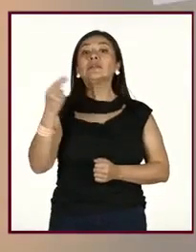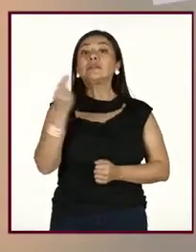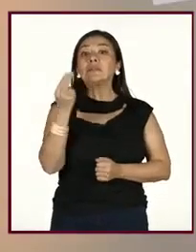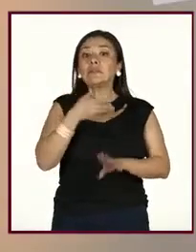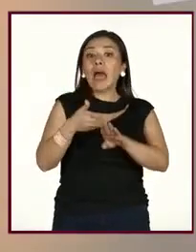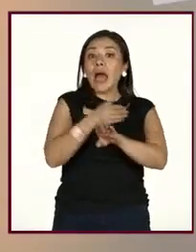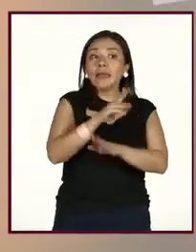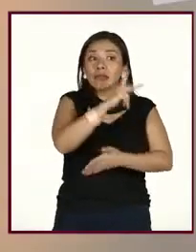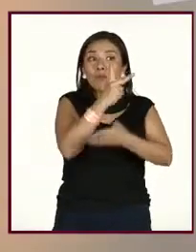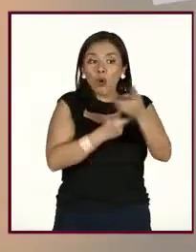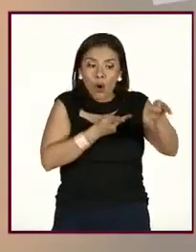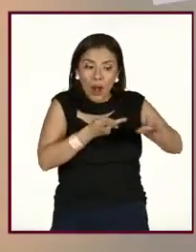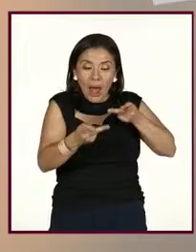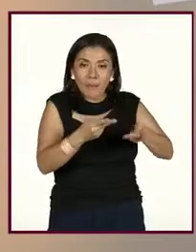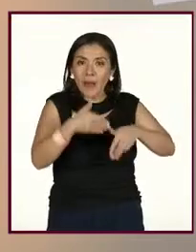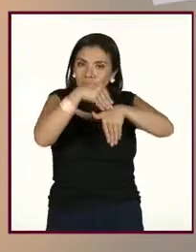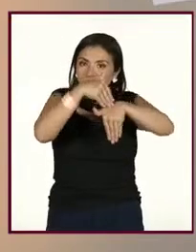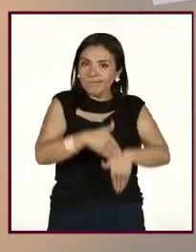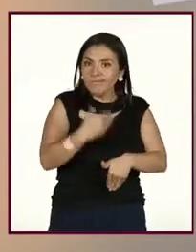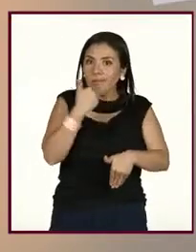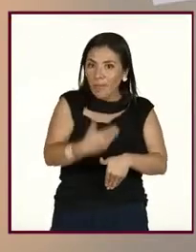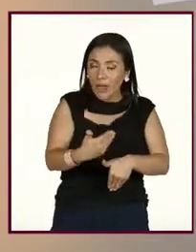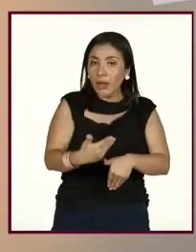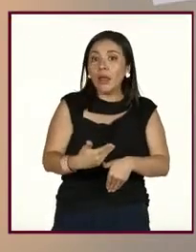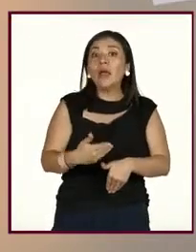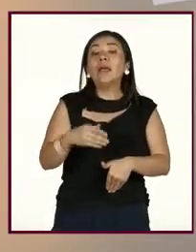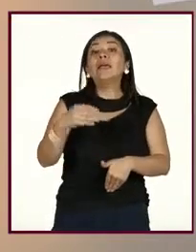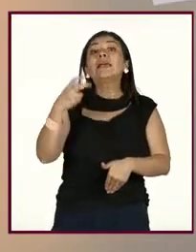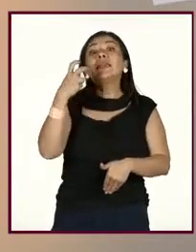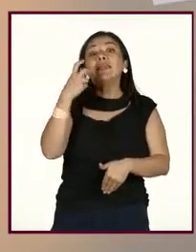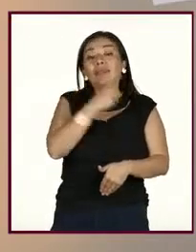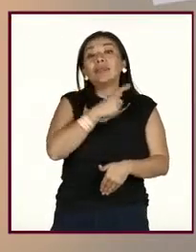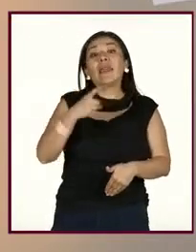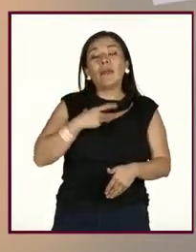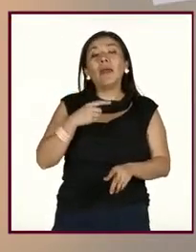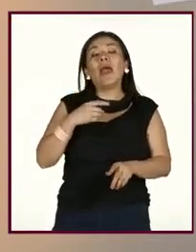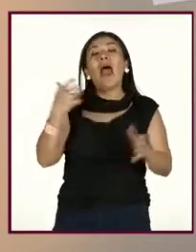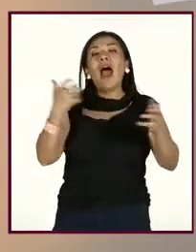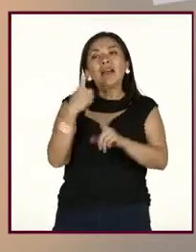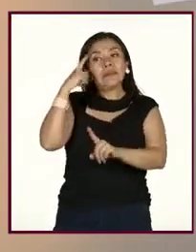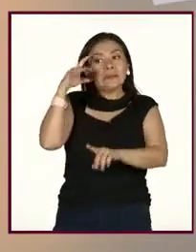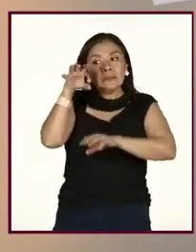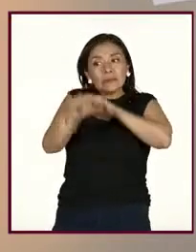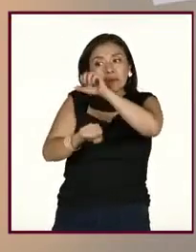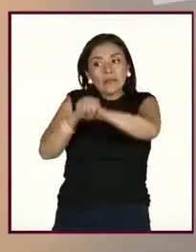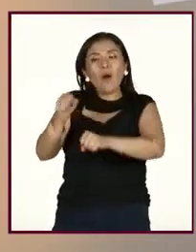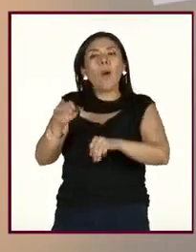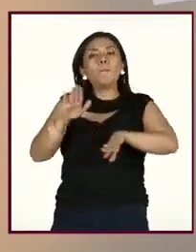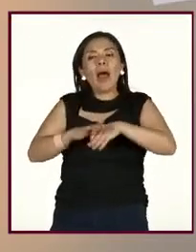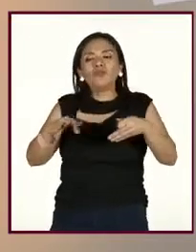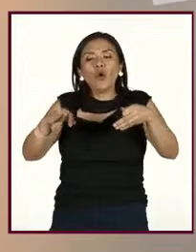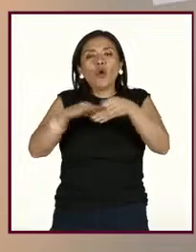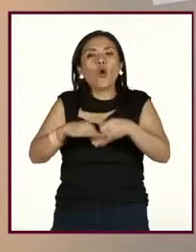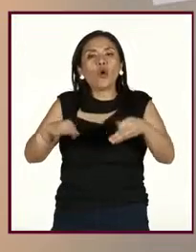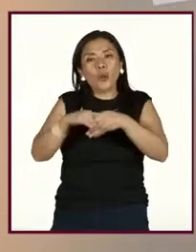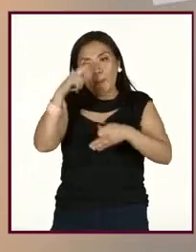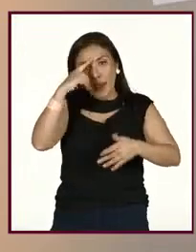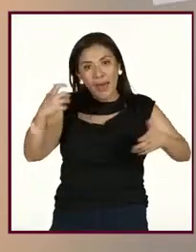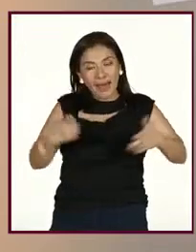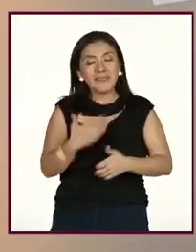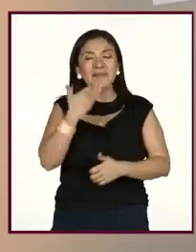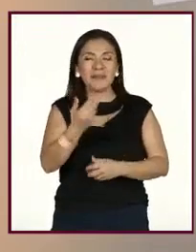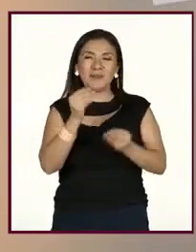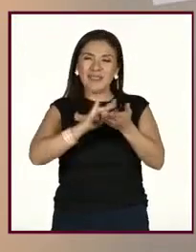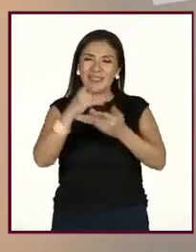plan y cumplirlo? Y si deben ser metas, si deben ser metas cortas para poder realizarlas. Muchas gracias,